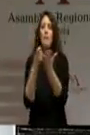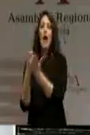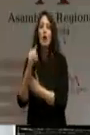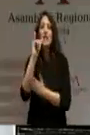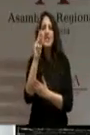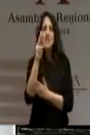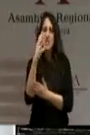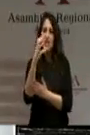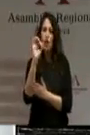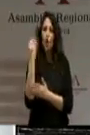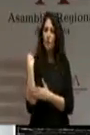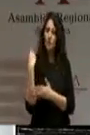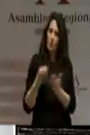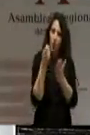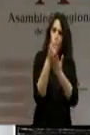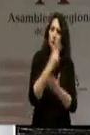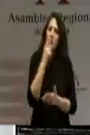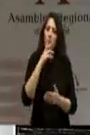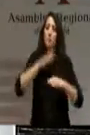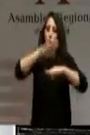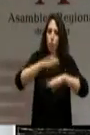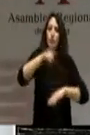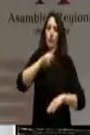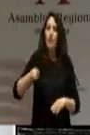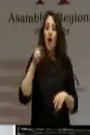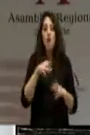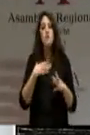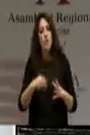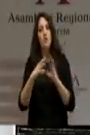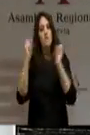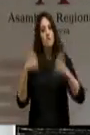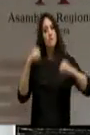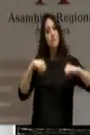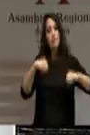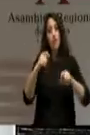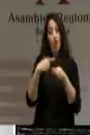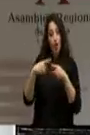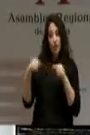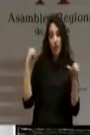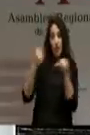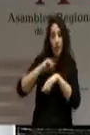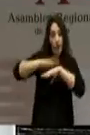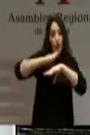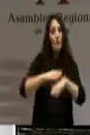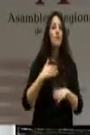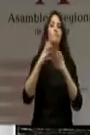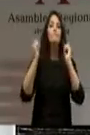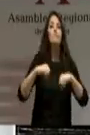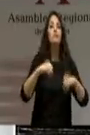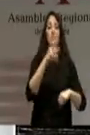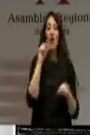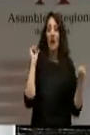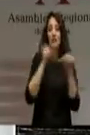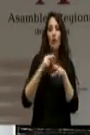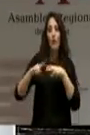realidad por fin? Ahí puede haber puntos de encuentro, de consenso. Para eso tiene que cambiar usted las políticas que ha venido bendiciendo hasta